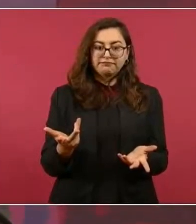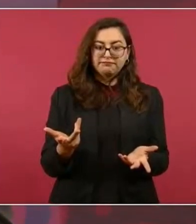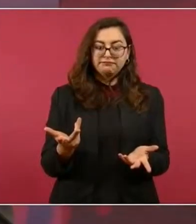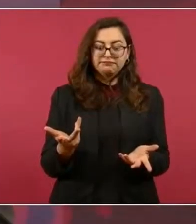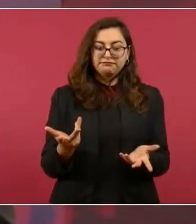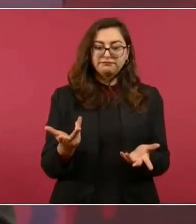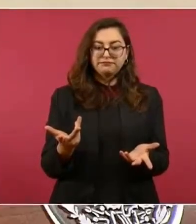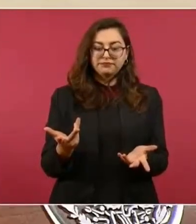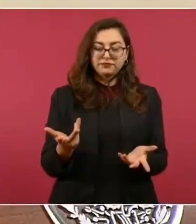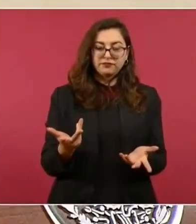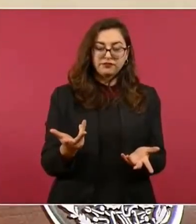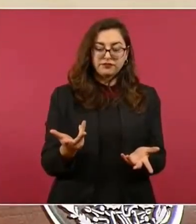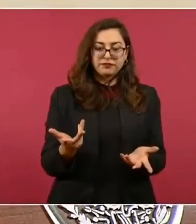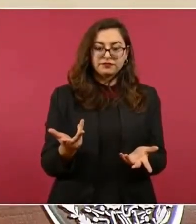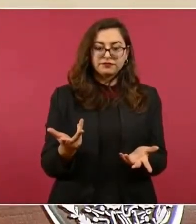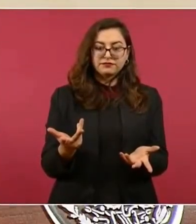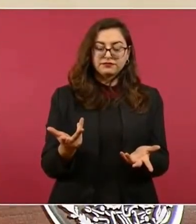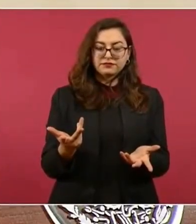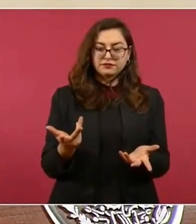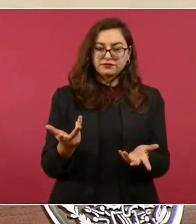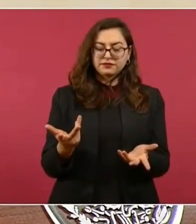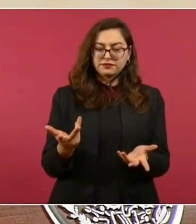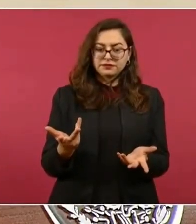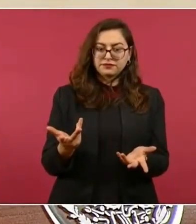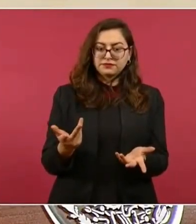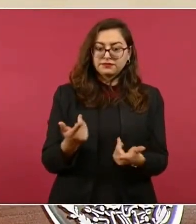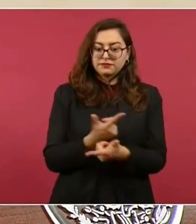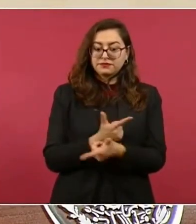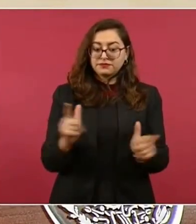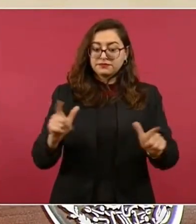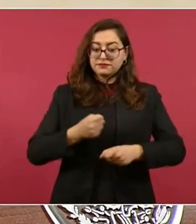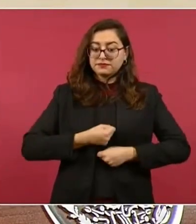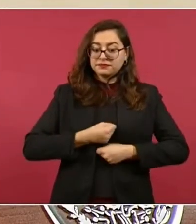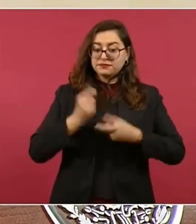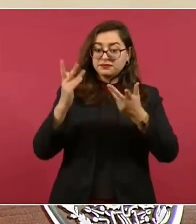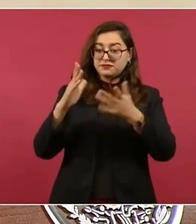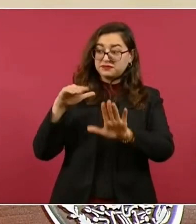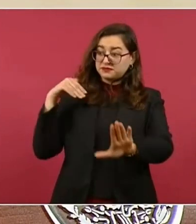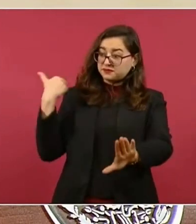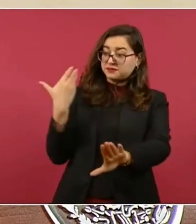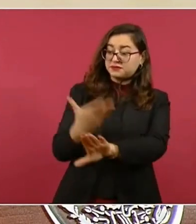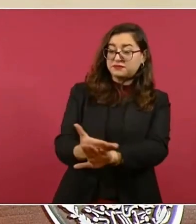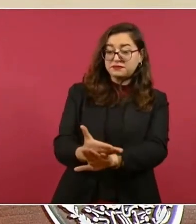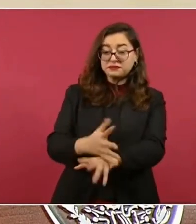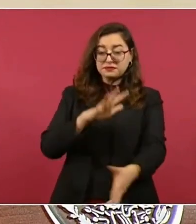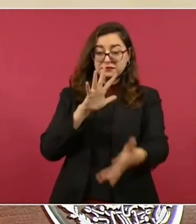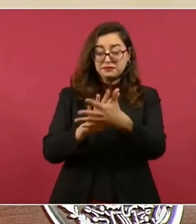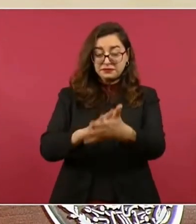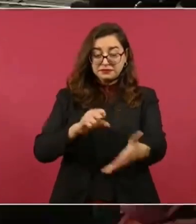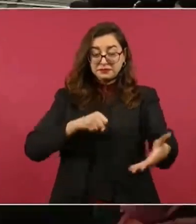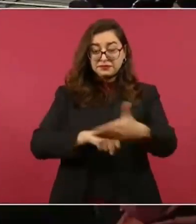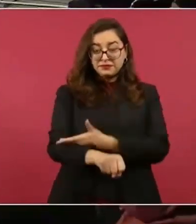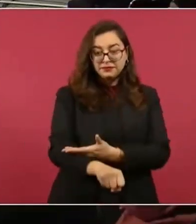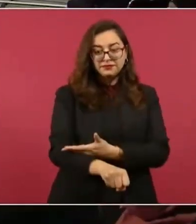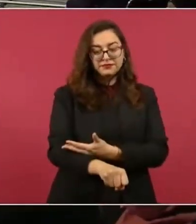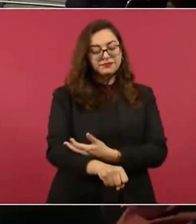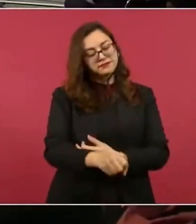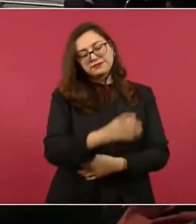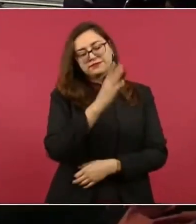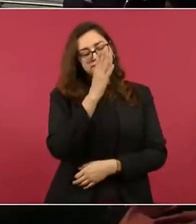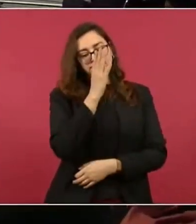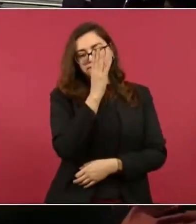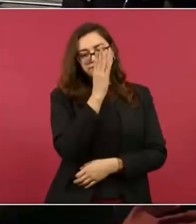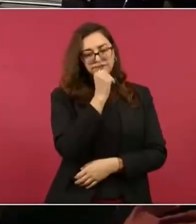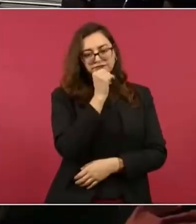a la libertad de expresión, o sea, que